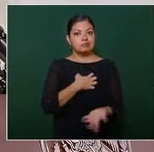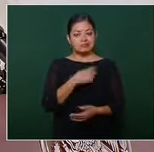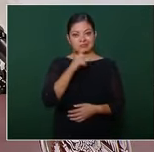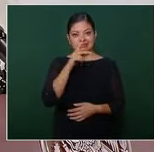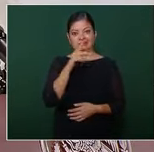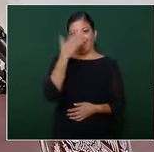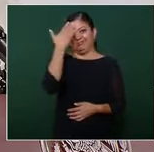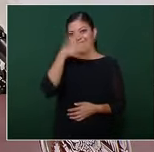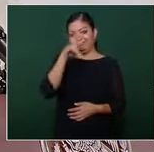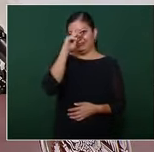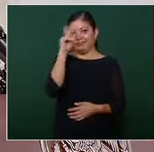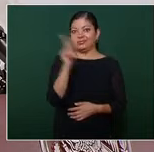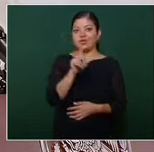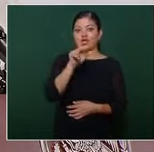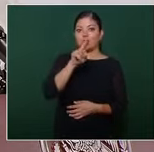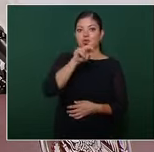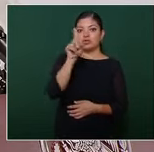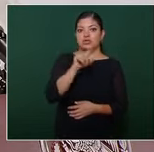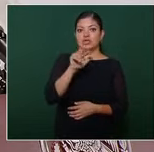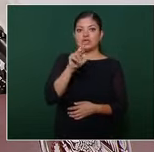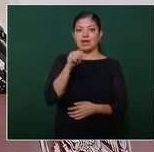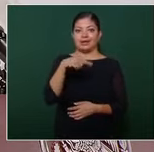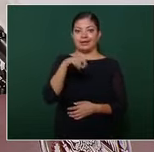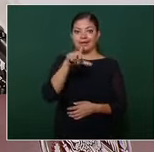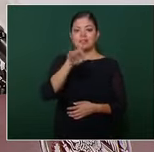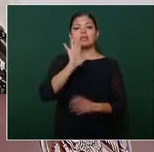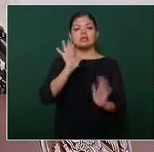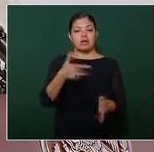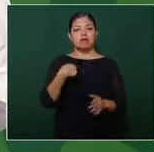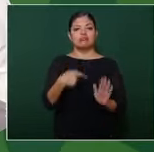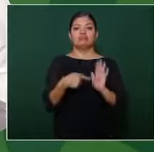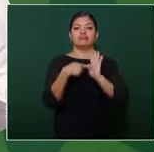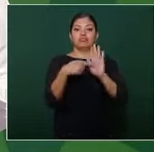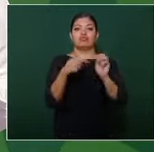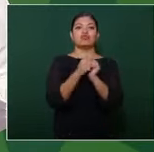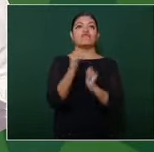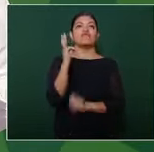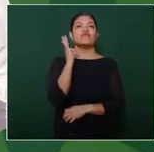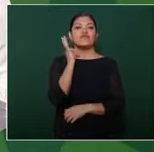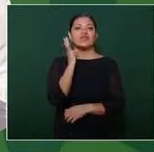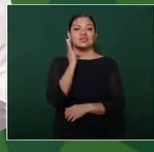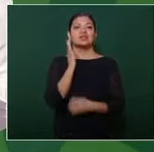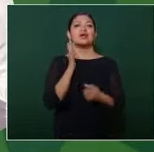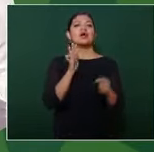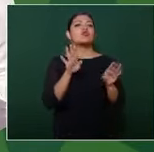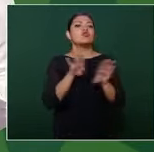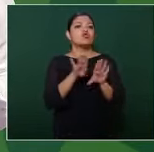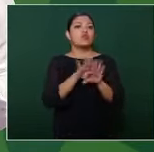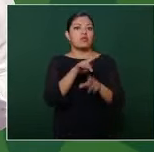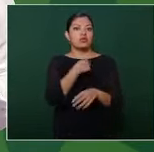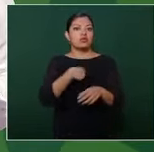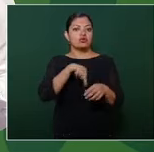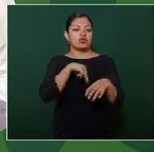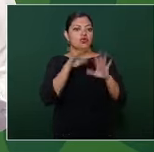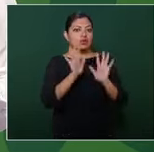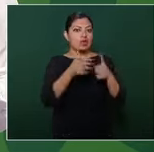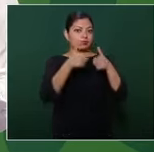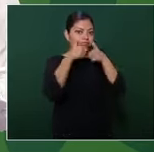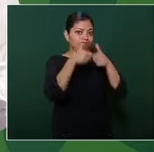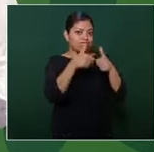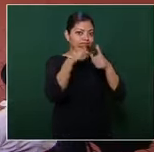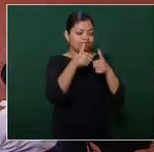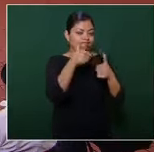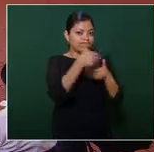el de Luz Raquel. Le presenté al presidente con la presencia del fiscal cómo va este proceso, cómo está,